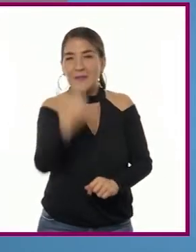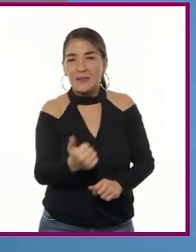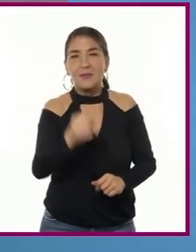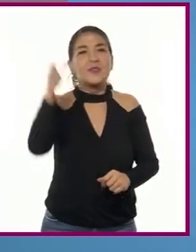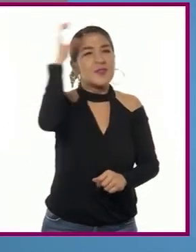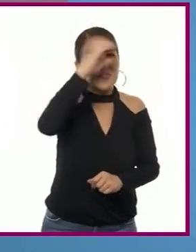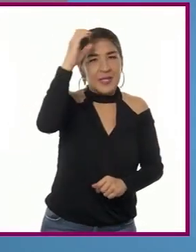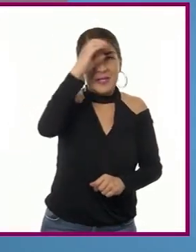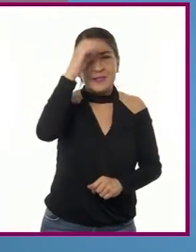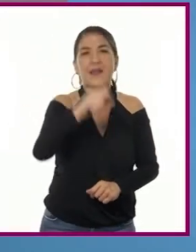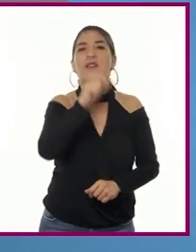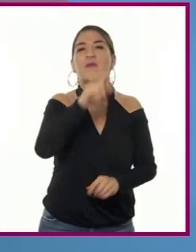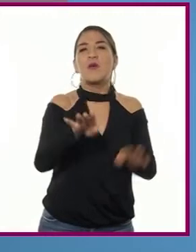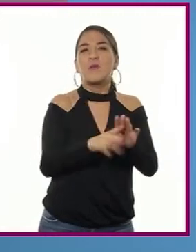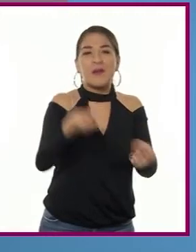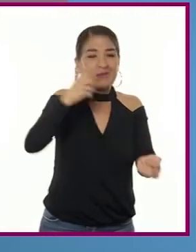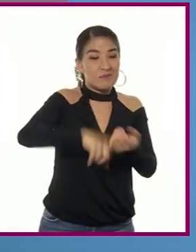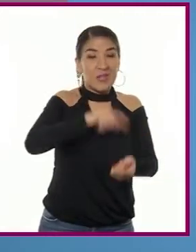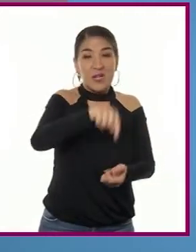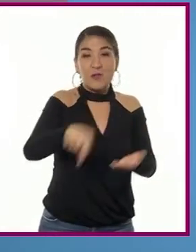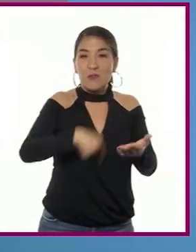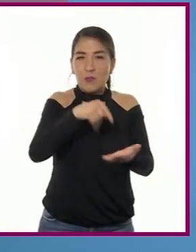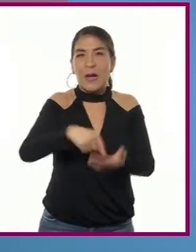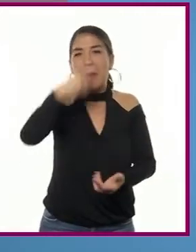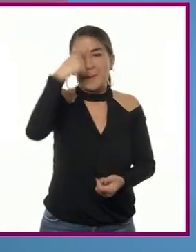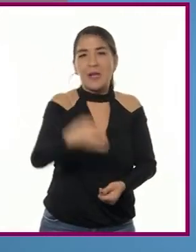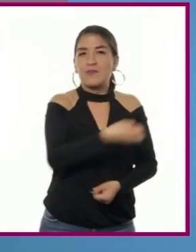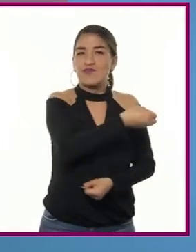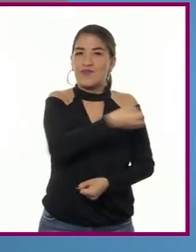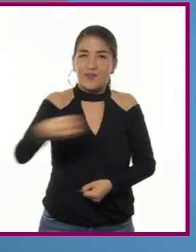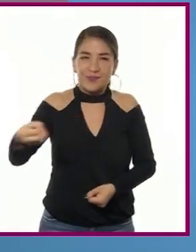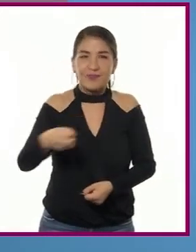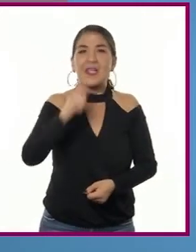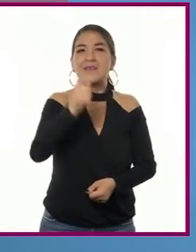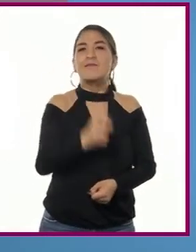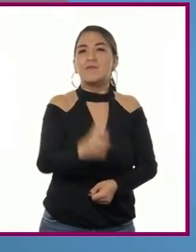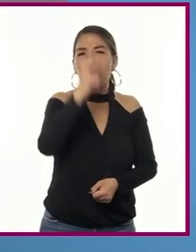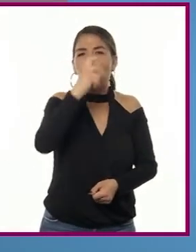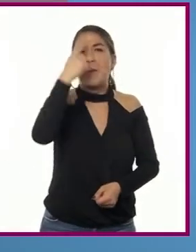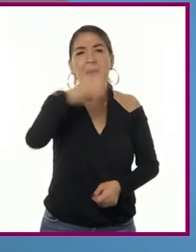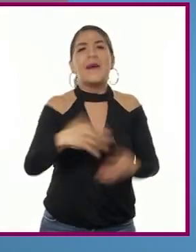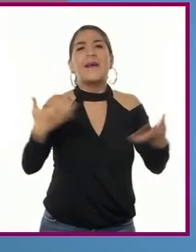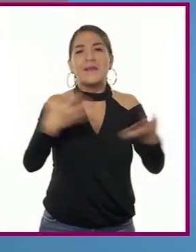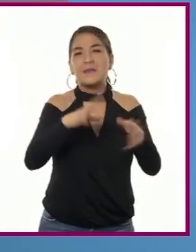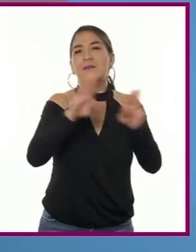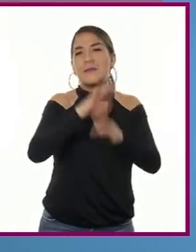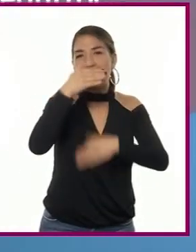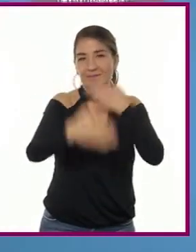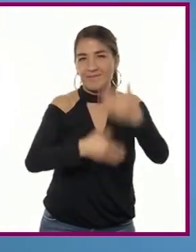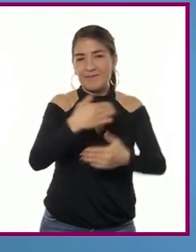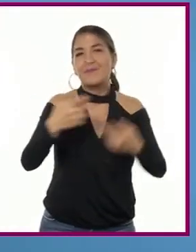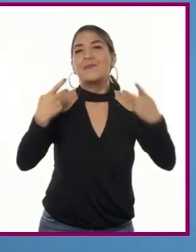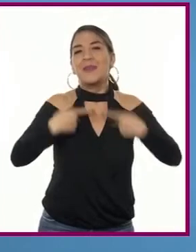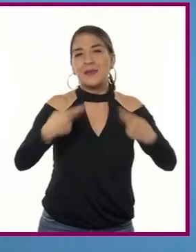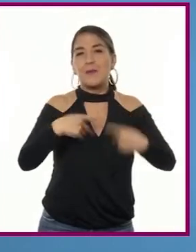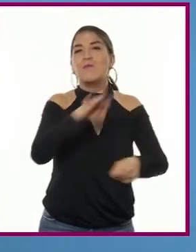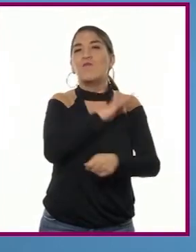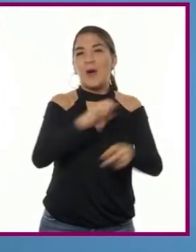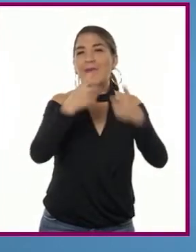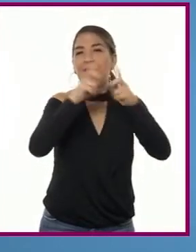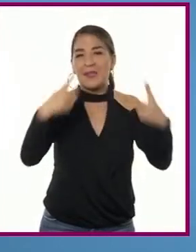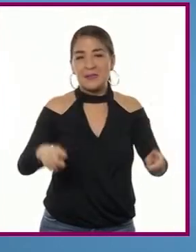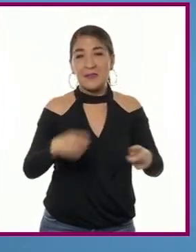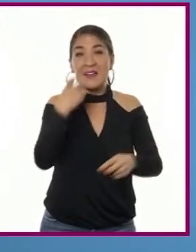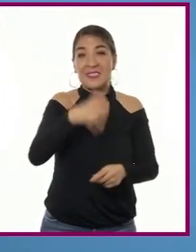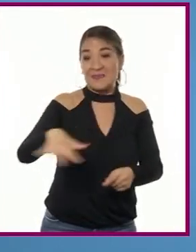la ciencia y el orden dentro de la población, dado que sólo así se lograría el desarrollo de las sociedades. Las luces